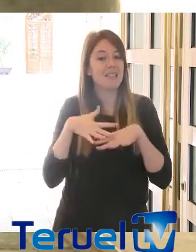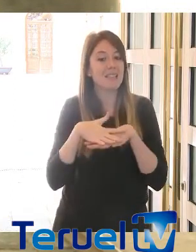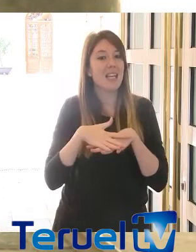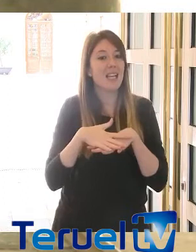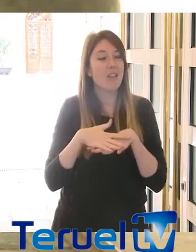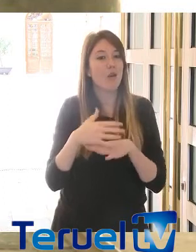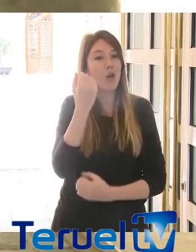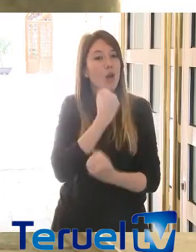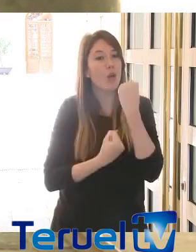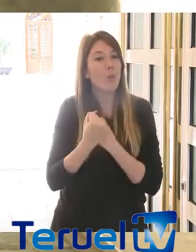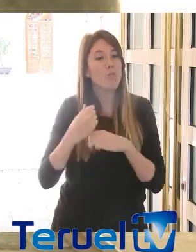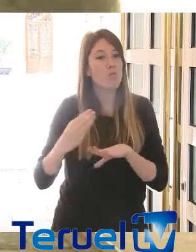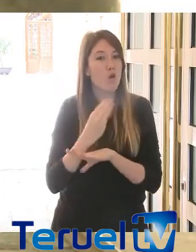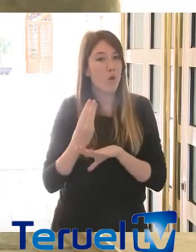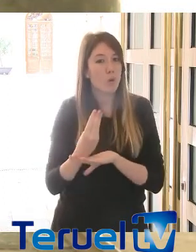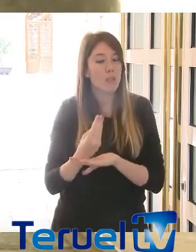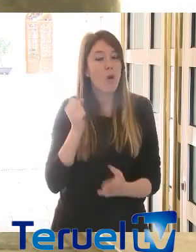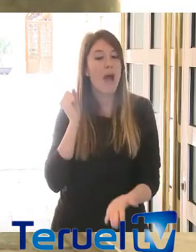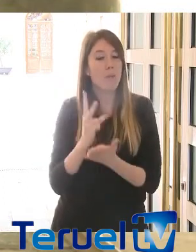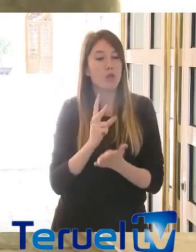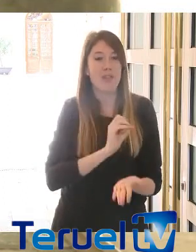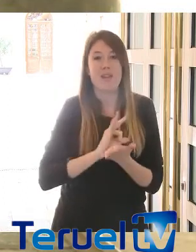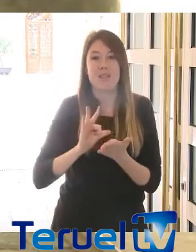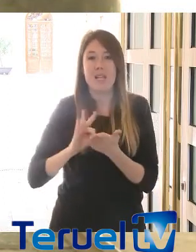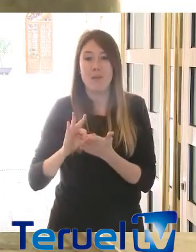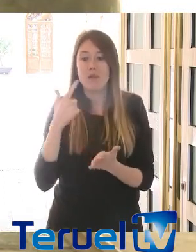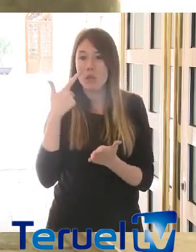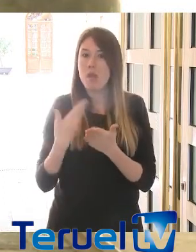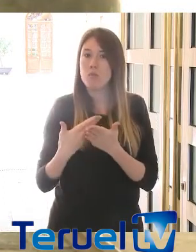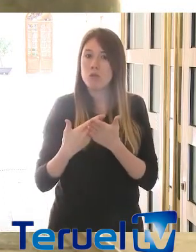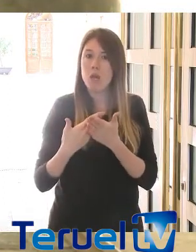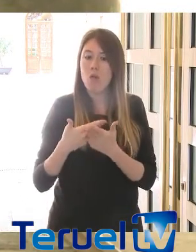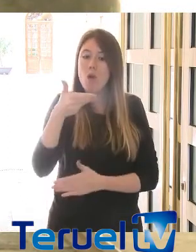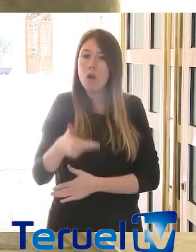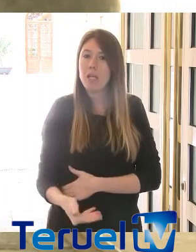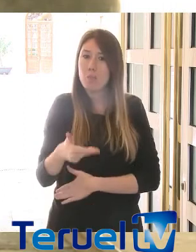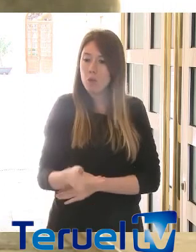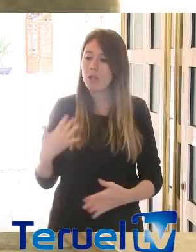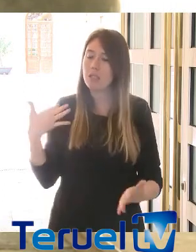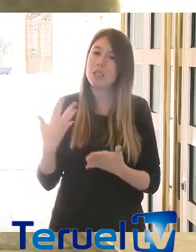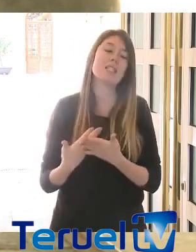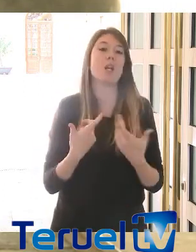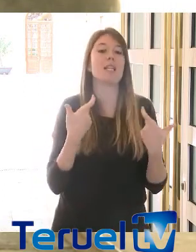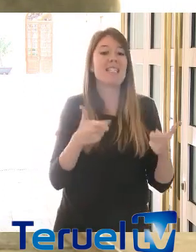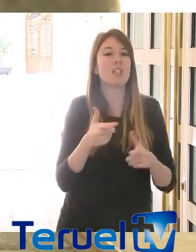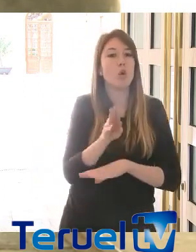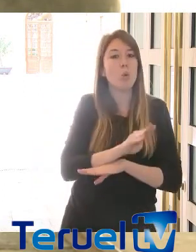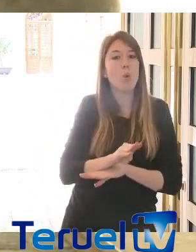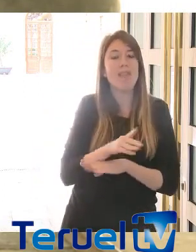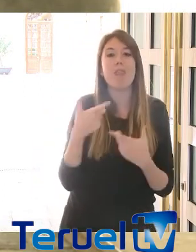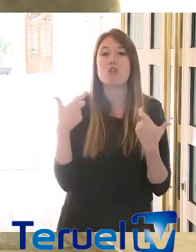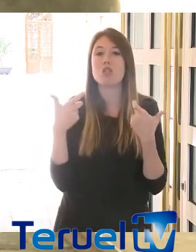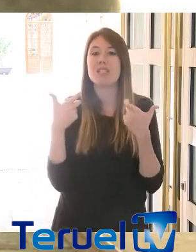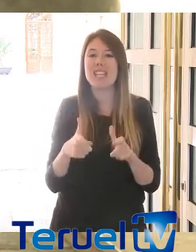productivo nuestro modelo productivo apostando por esos servicios que se han demostrado esenciales hablo otra vez del sector de los cuidados hablo también de la